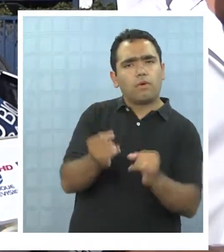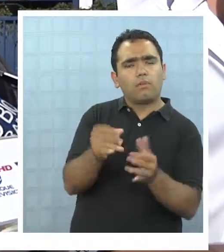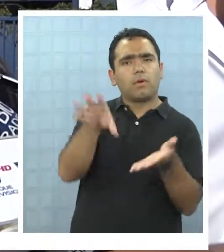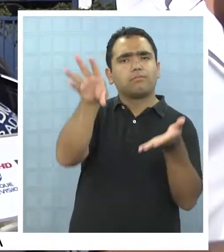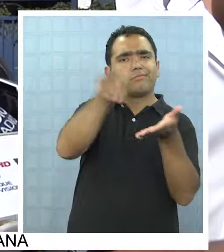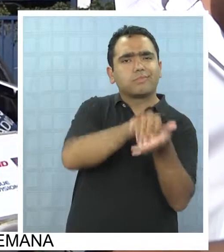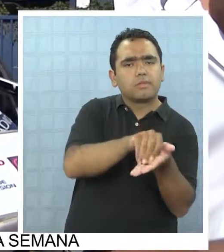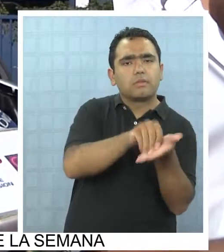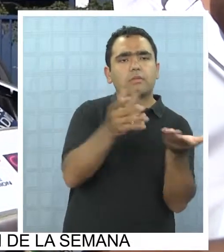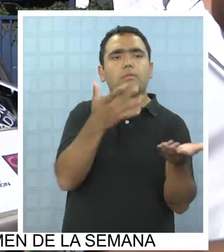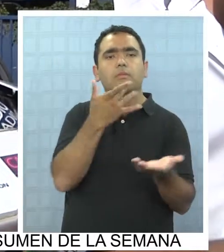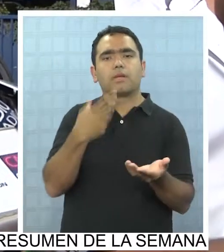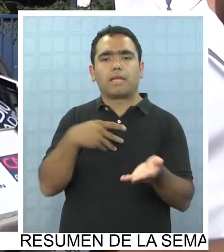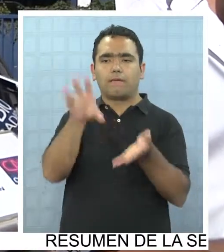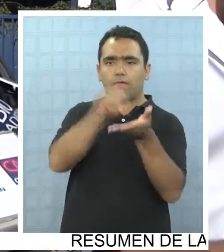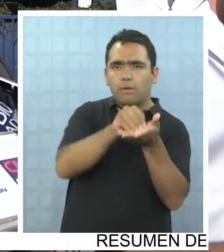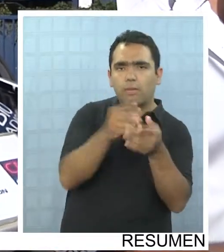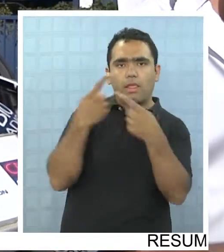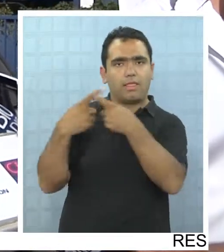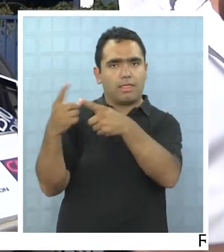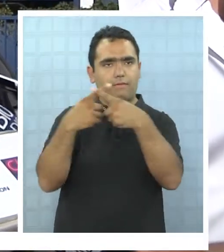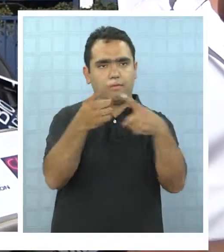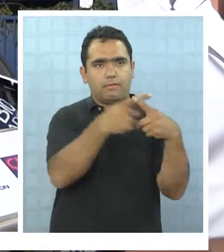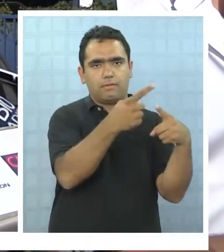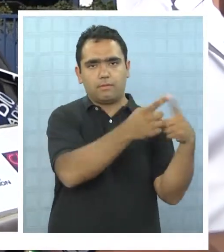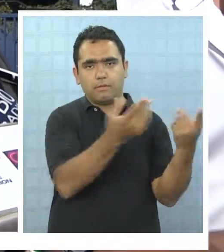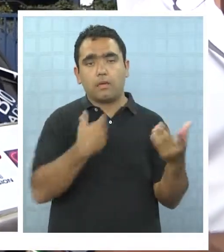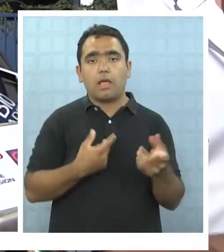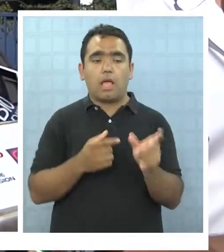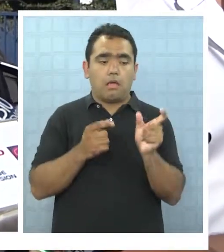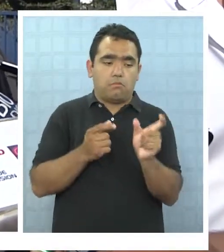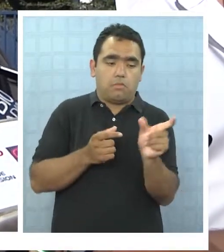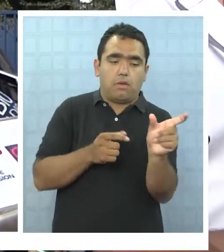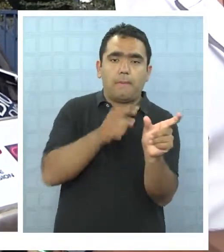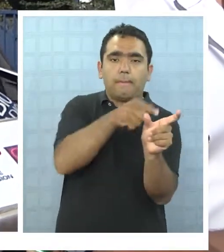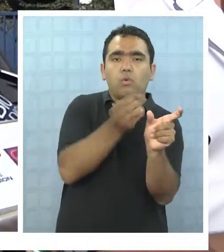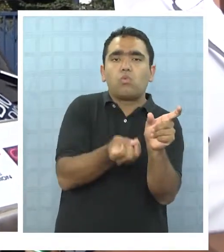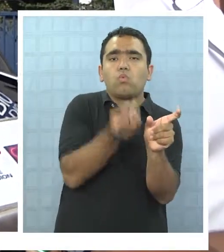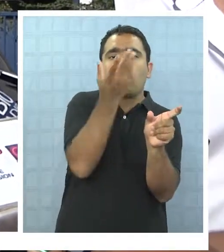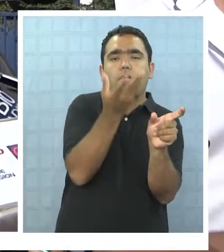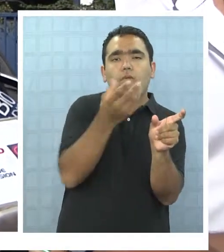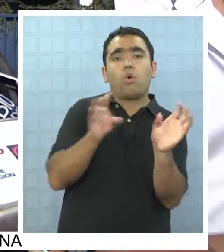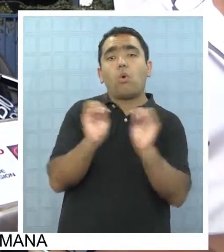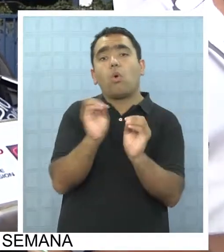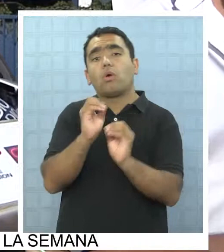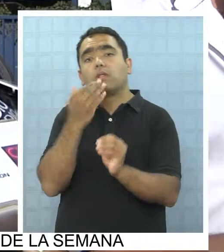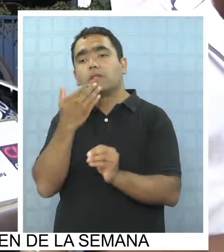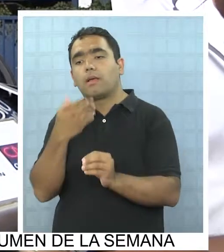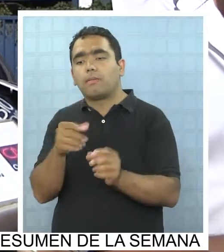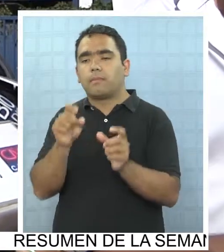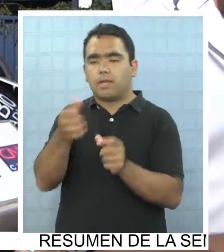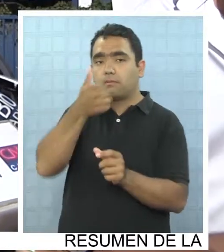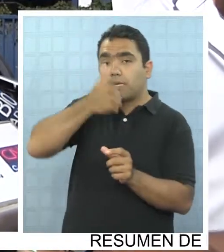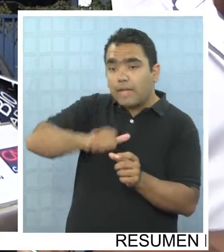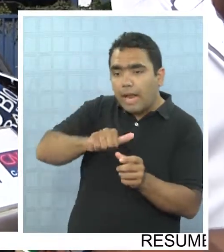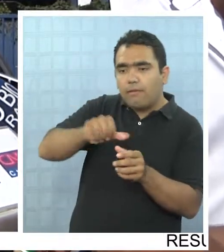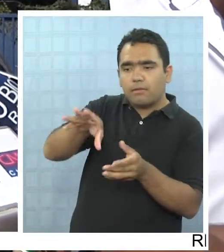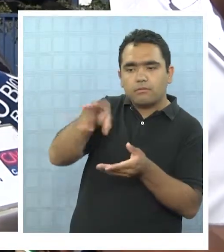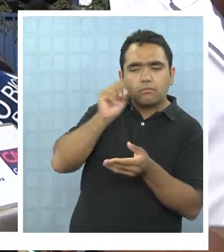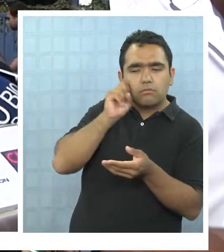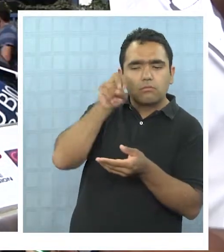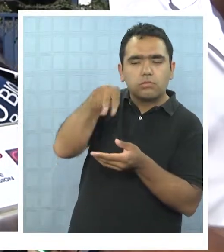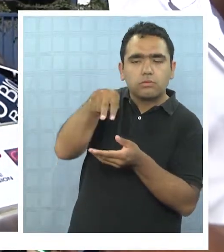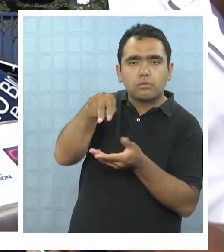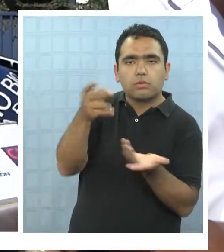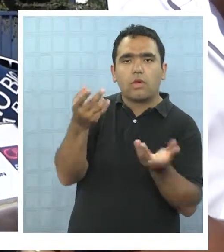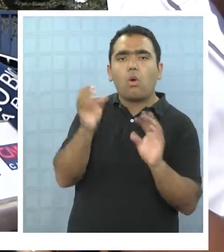se está utilizando porque para los efectos de la clonación se utilizan distintas formas, desde la generación de un plástico nuevo hasta lo que es la sustracción